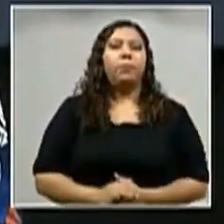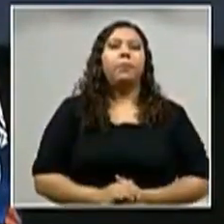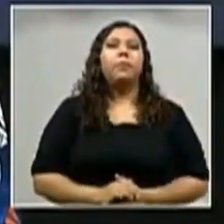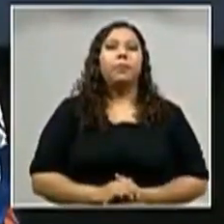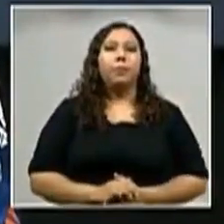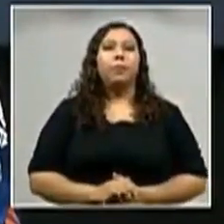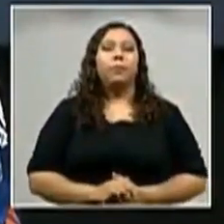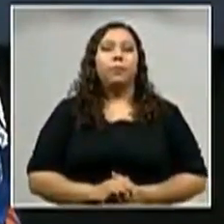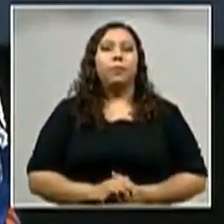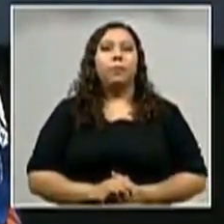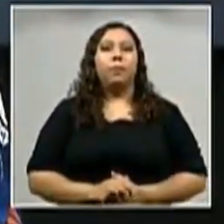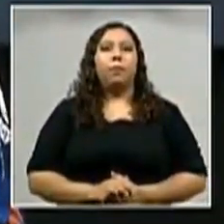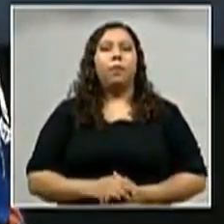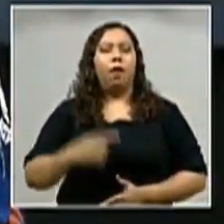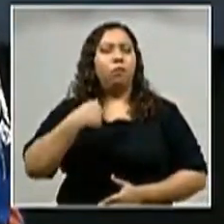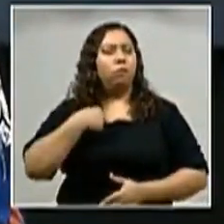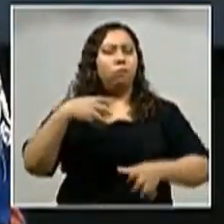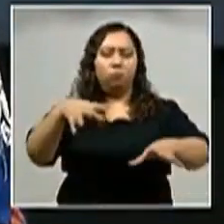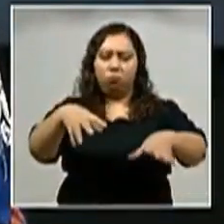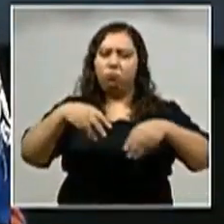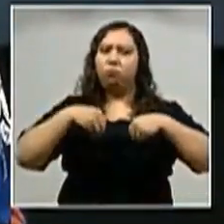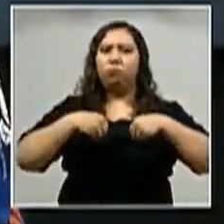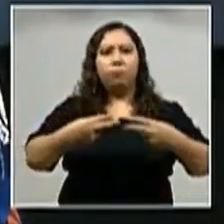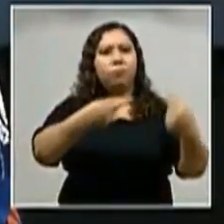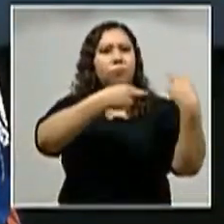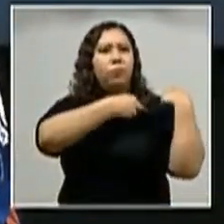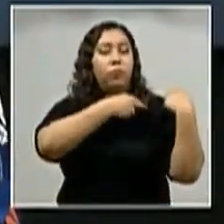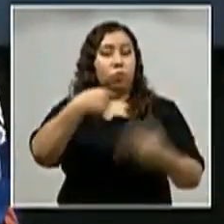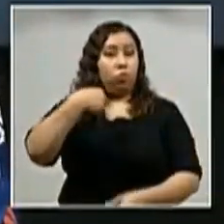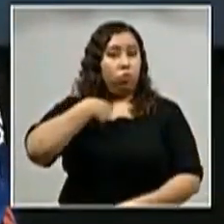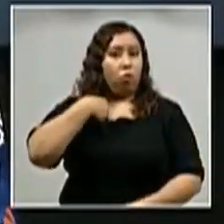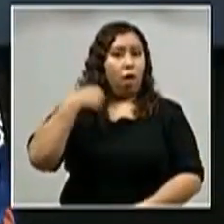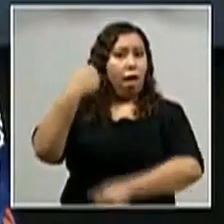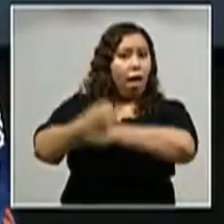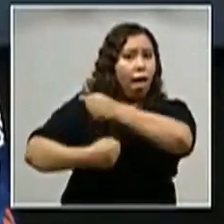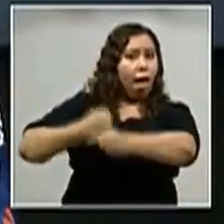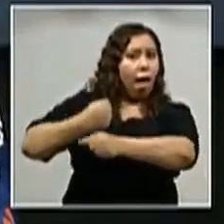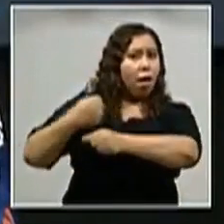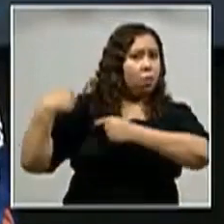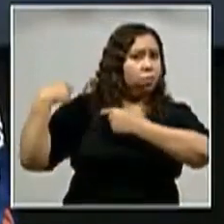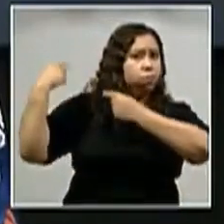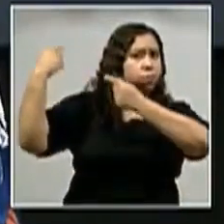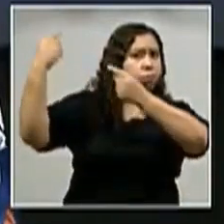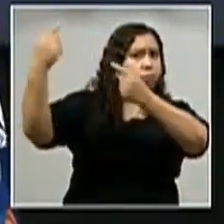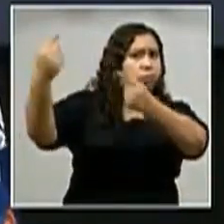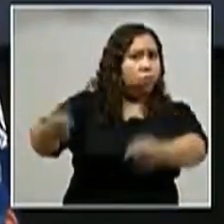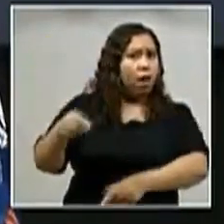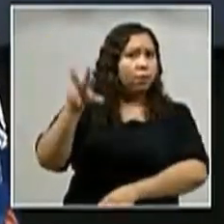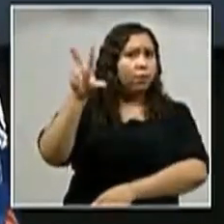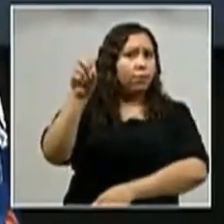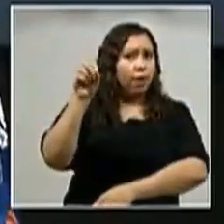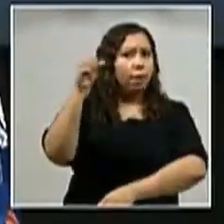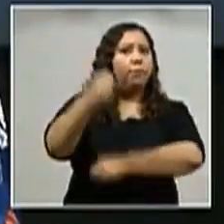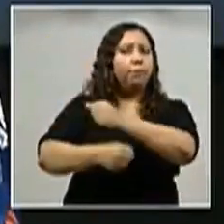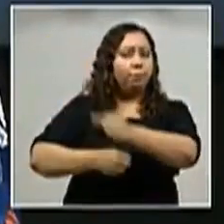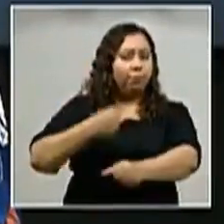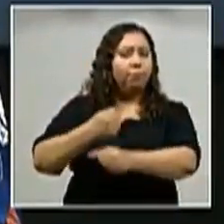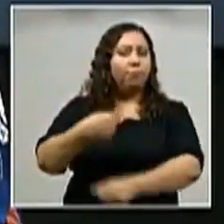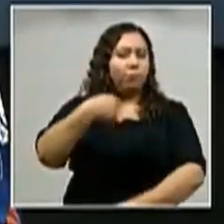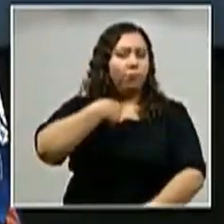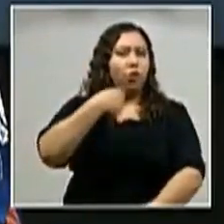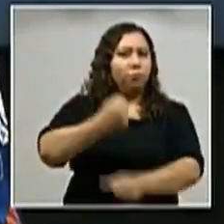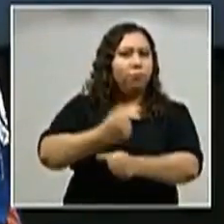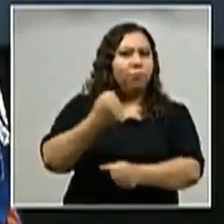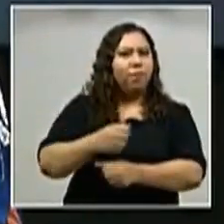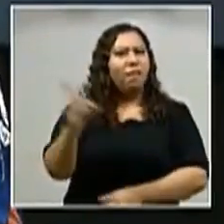cargo. Tengo trayectoria de más de 30 años en la Secretaría de Salud